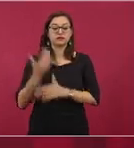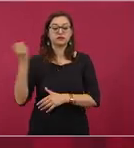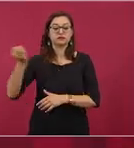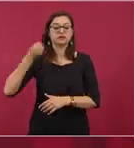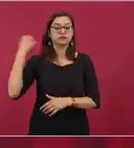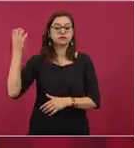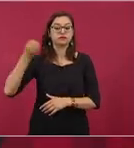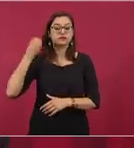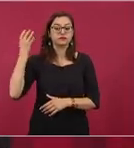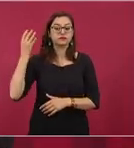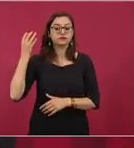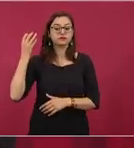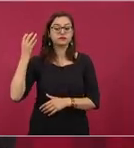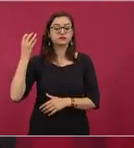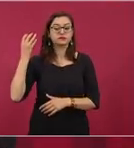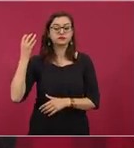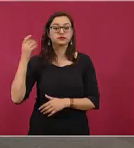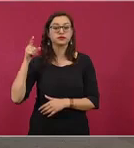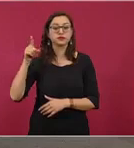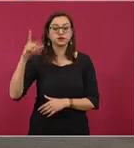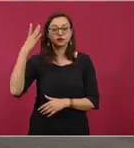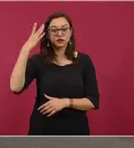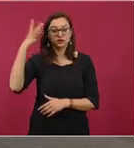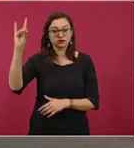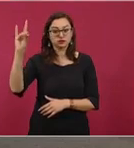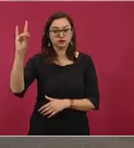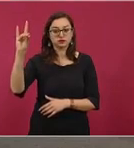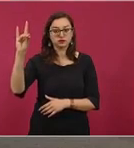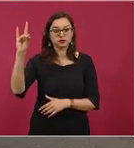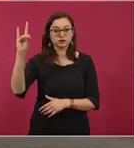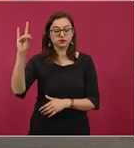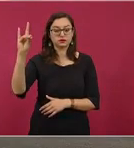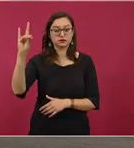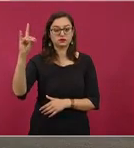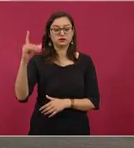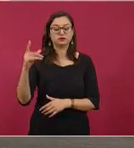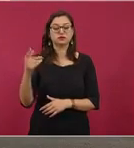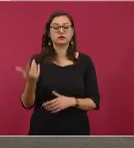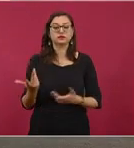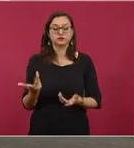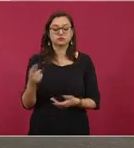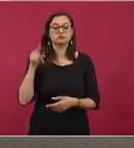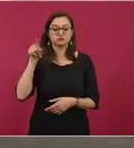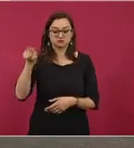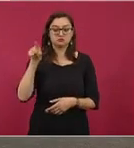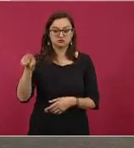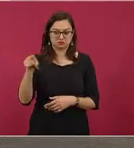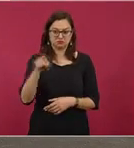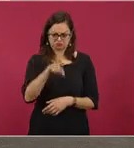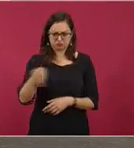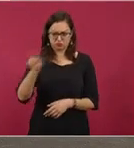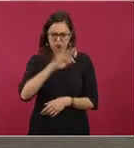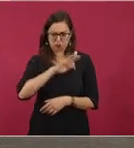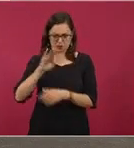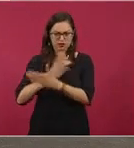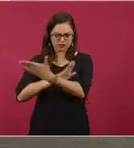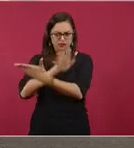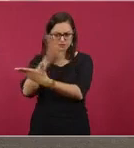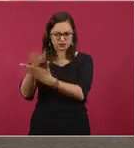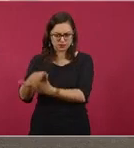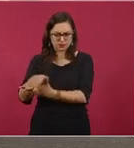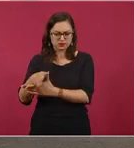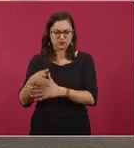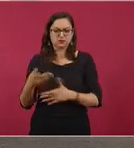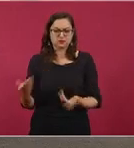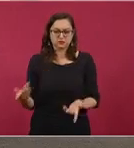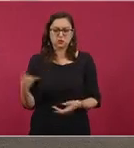cabo en Cuernavaca allá podemos escucharles y